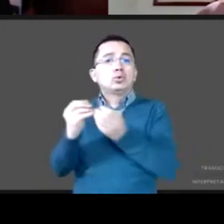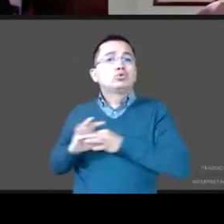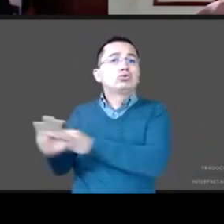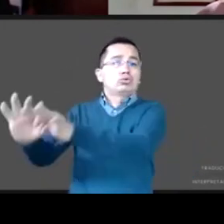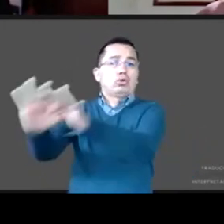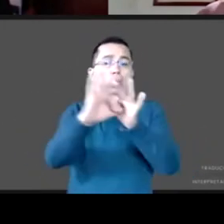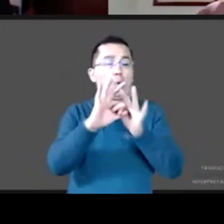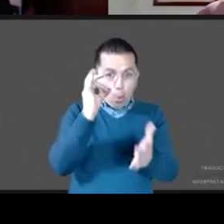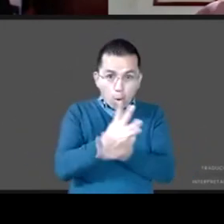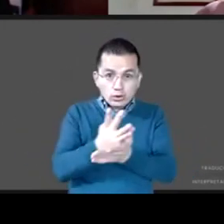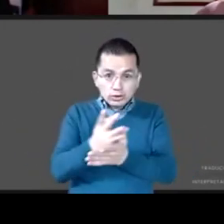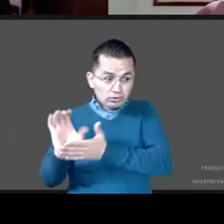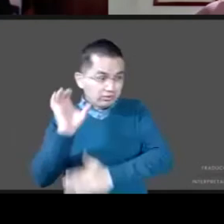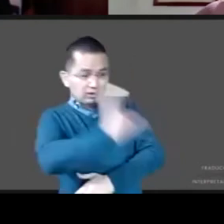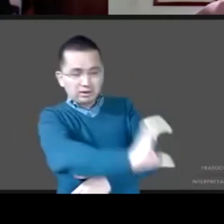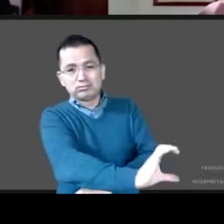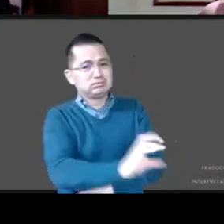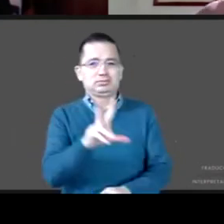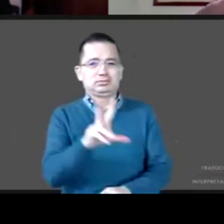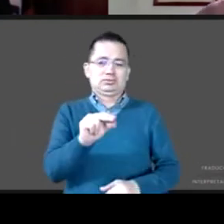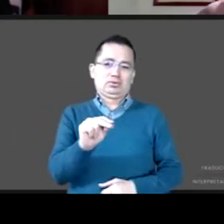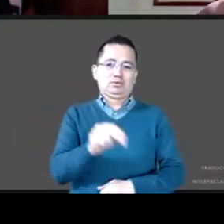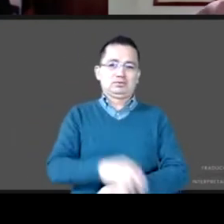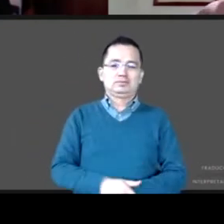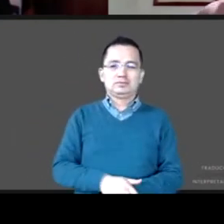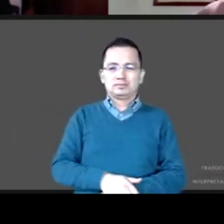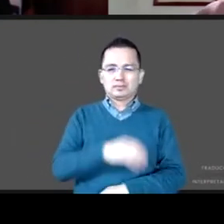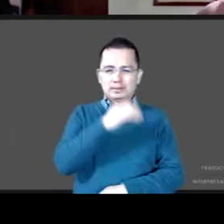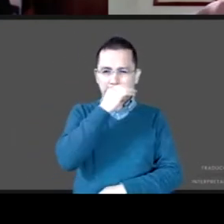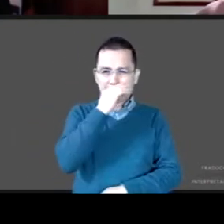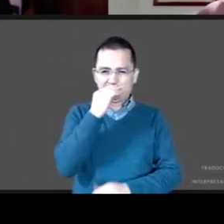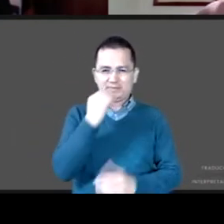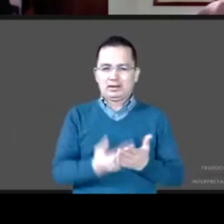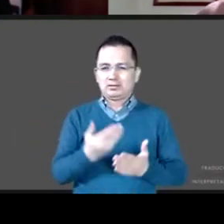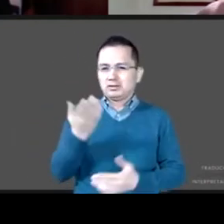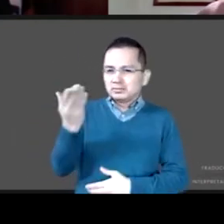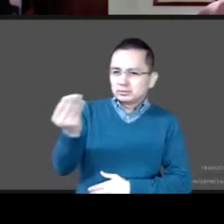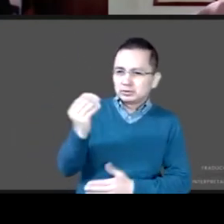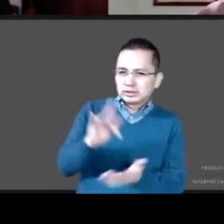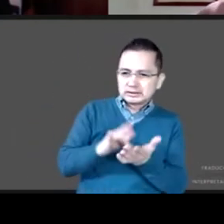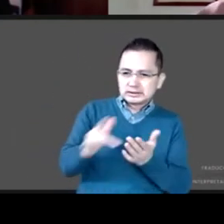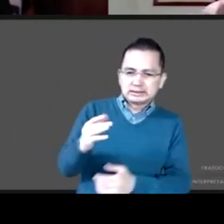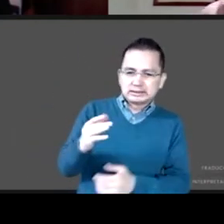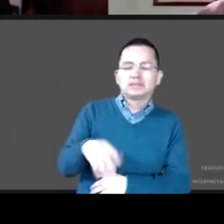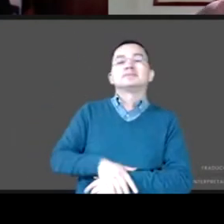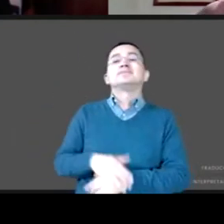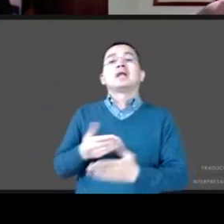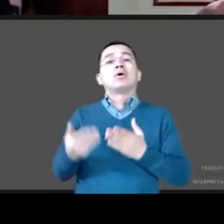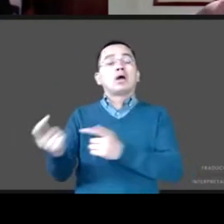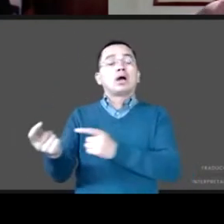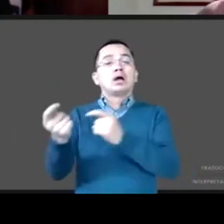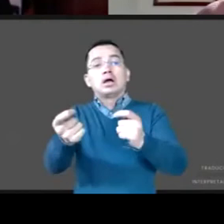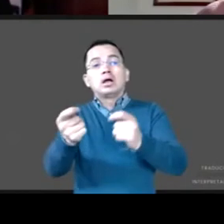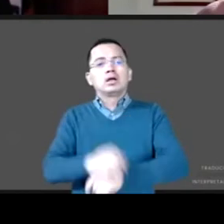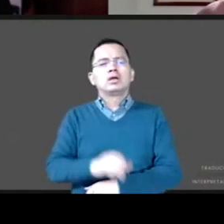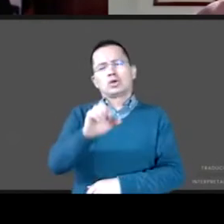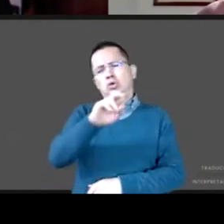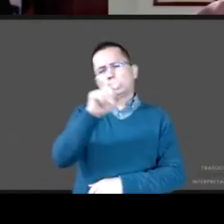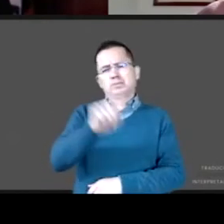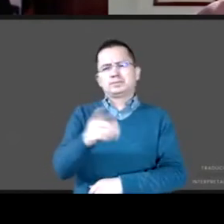con eso termino José Nabor Cruz muchas gracias José Nabor Cruz permite nada más